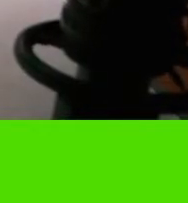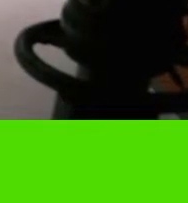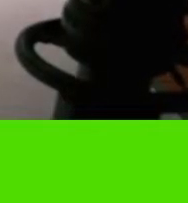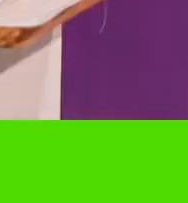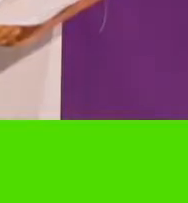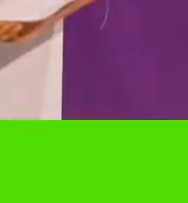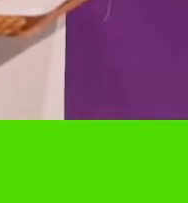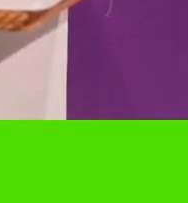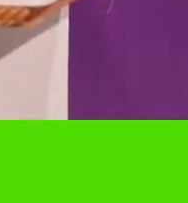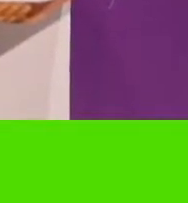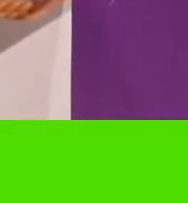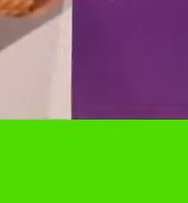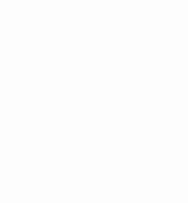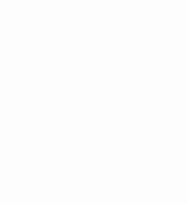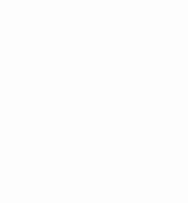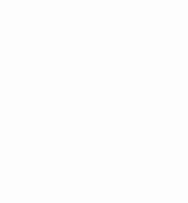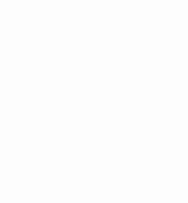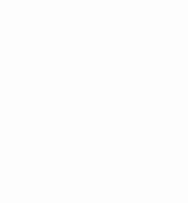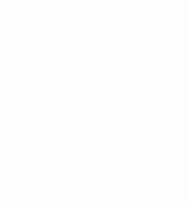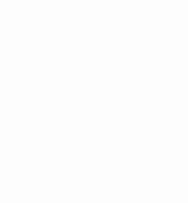28. Escuela TV.